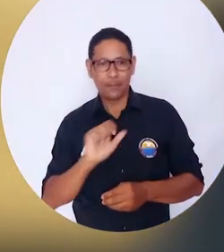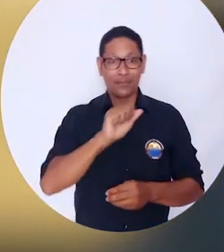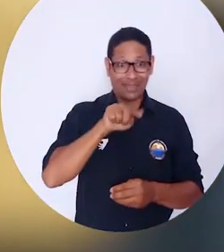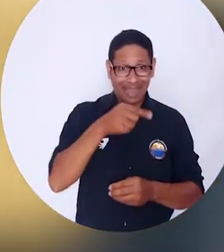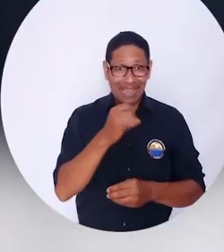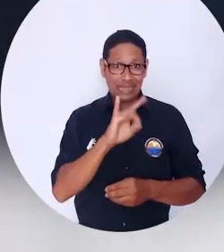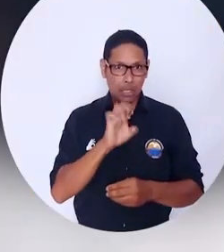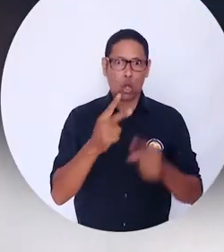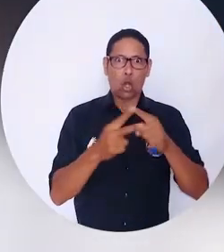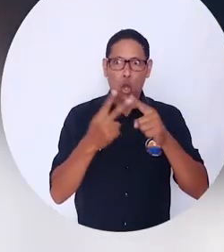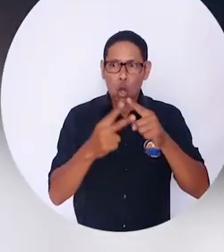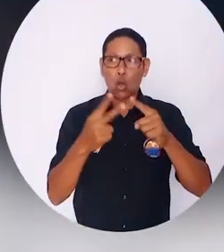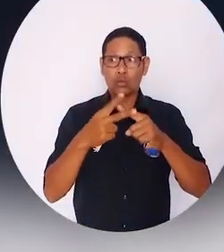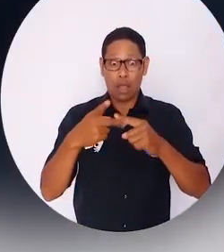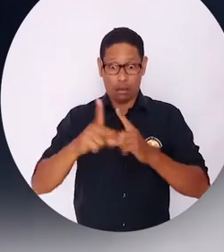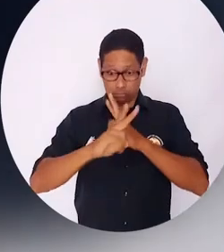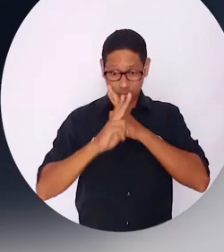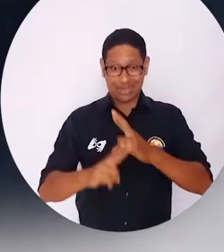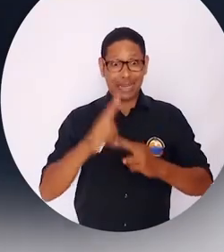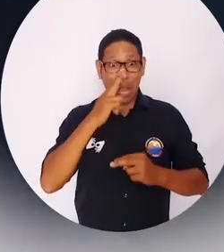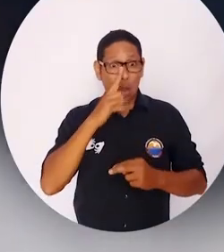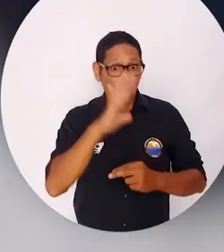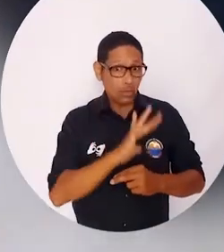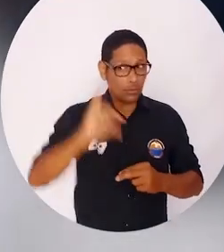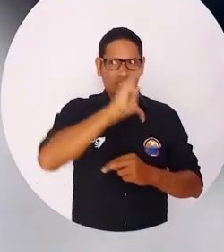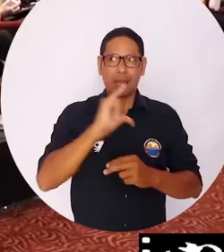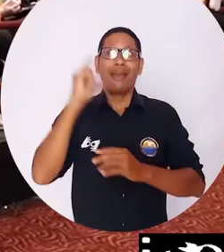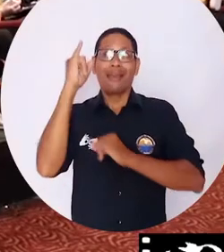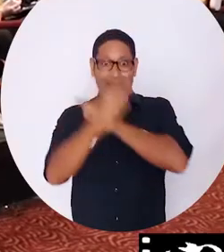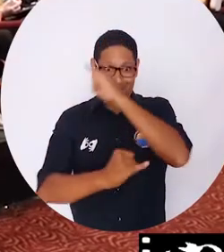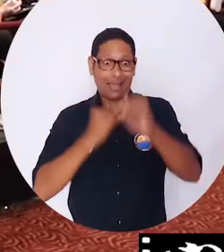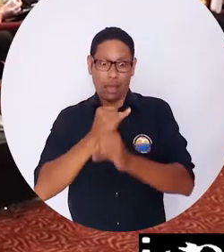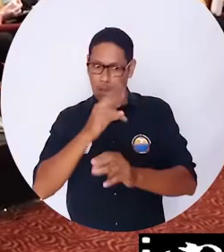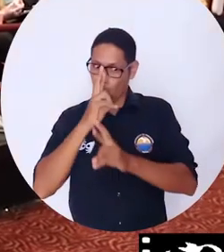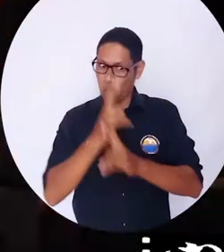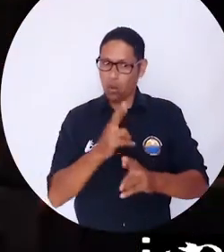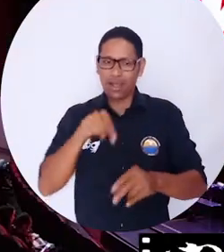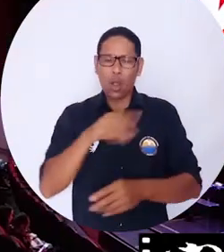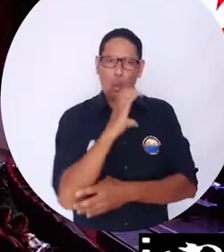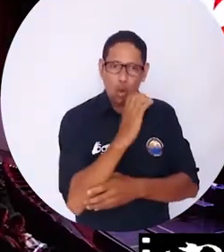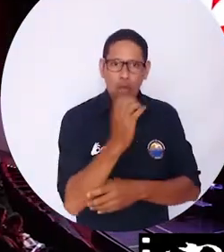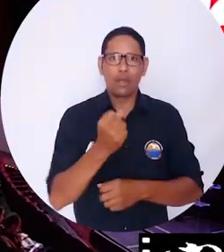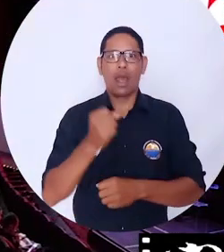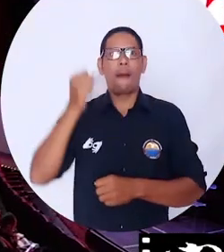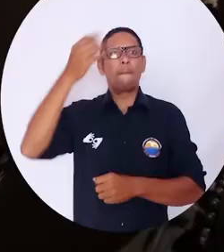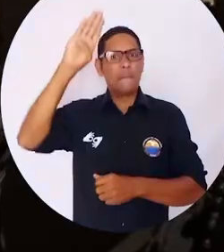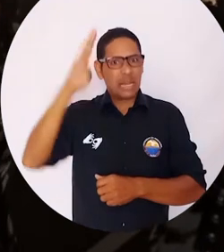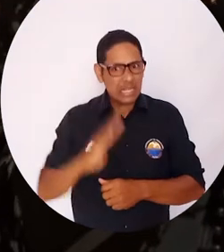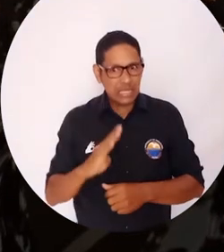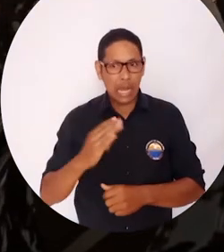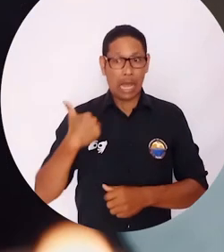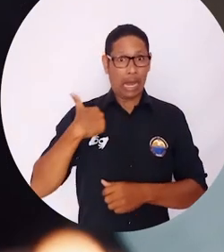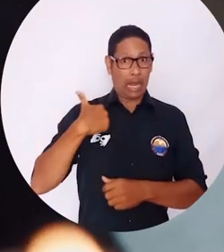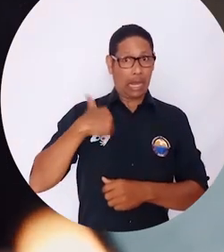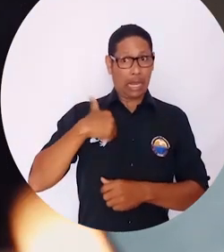nacional e internacional por su participación en importantes festivales de Colombia, Brasil y Argentina y pronto lo expondrán en Reino Unido,